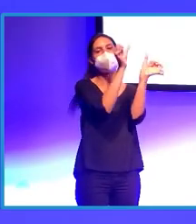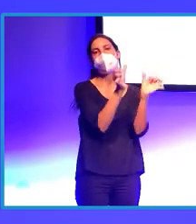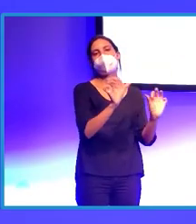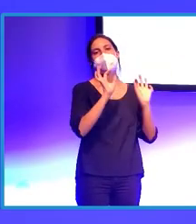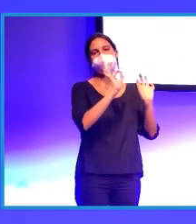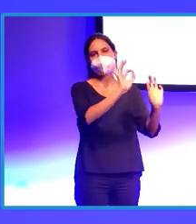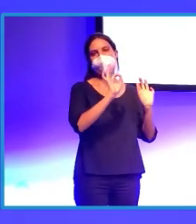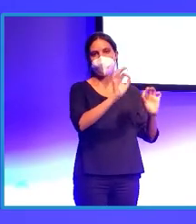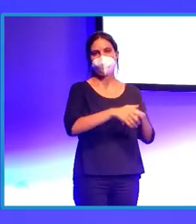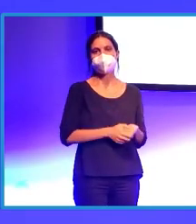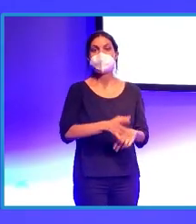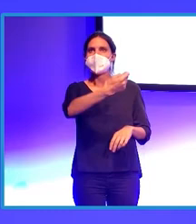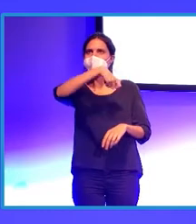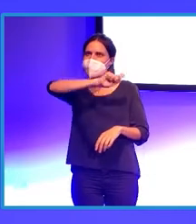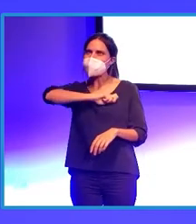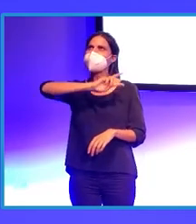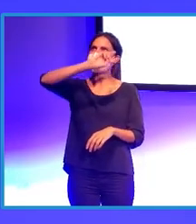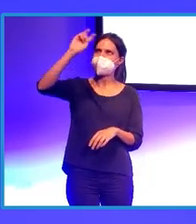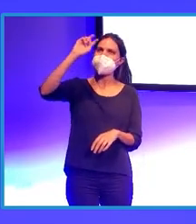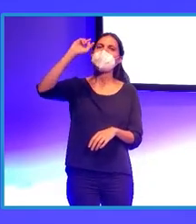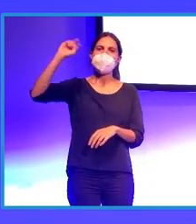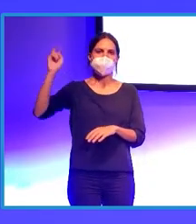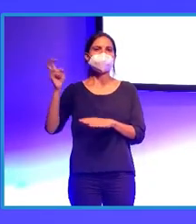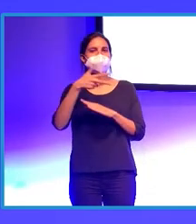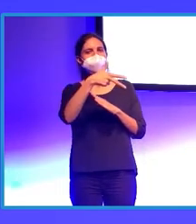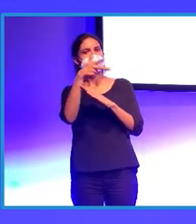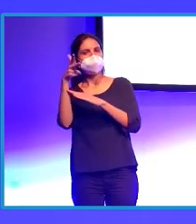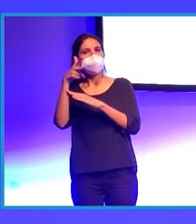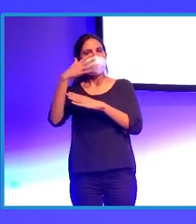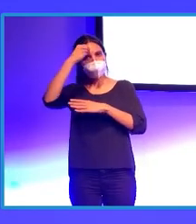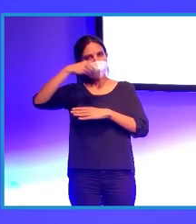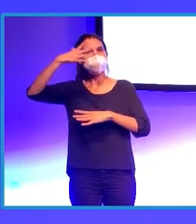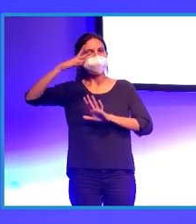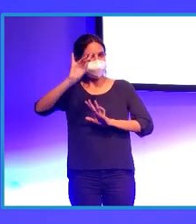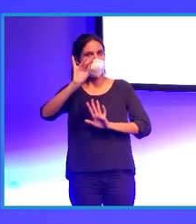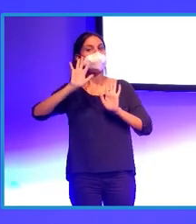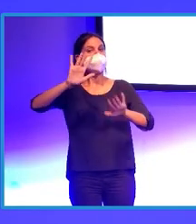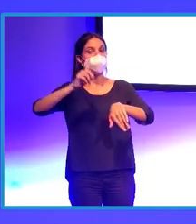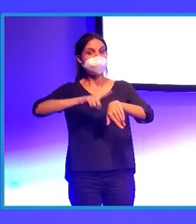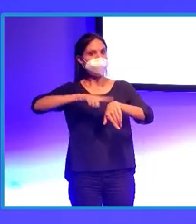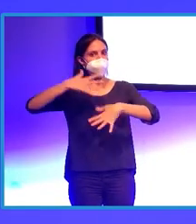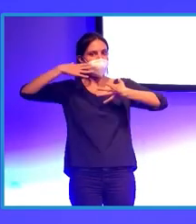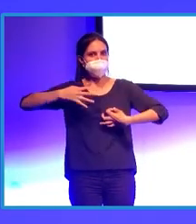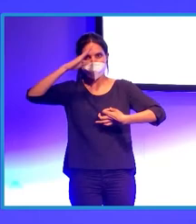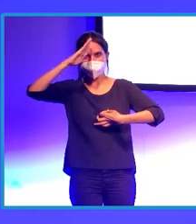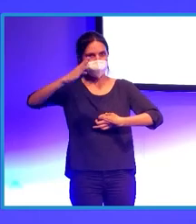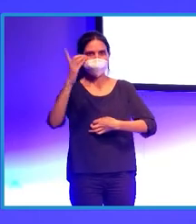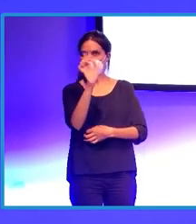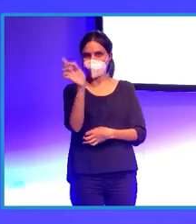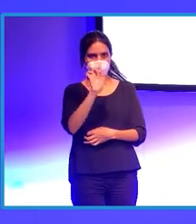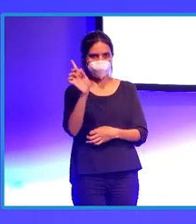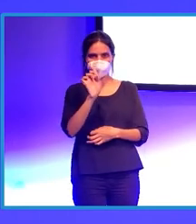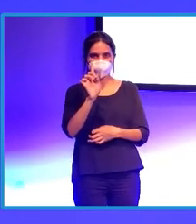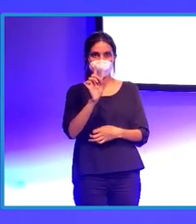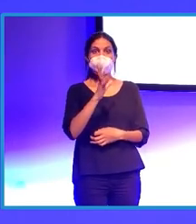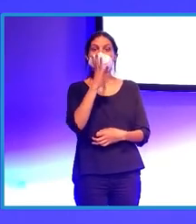En España hay otras producciones en realidad virtual, pero no son en directo y tienen mucha postproducción. Entonces, por eso insisto que